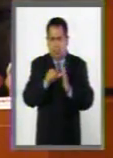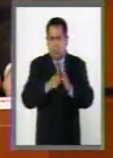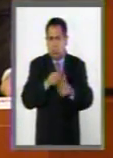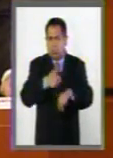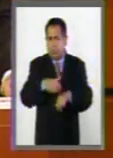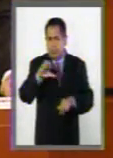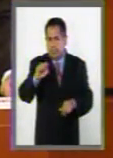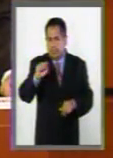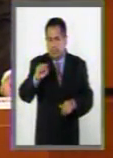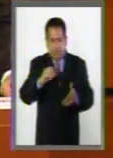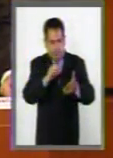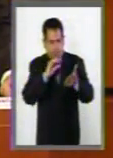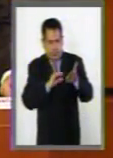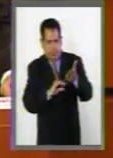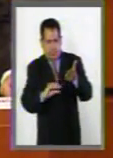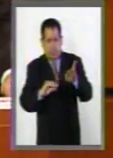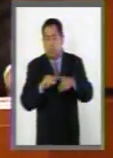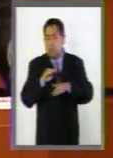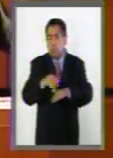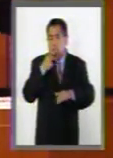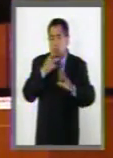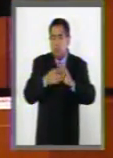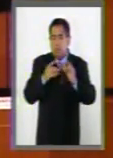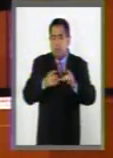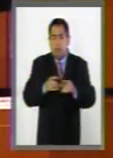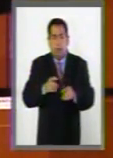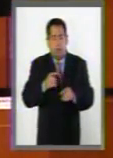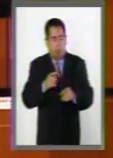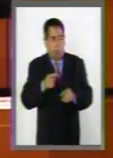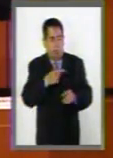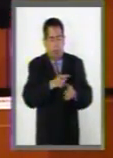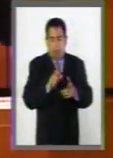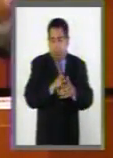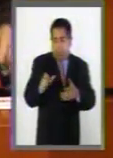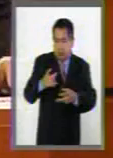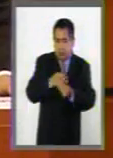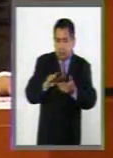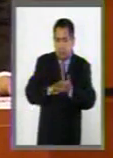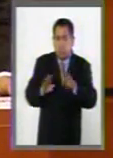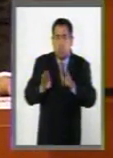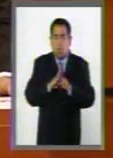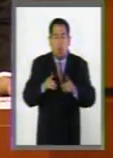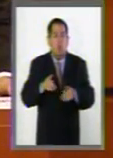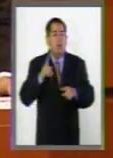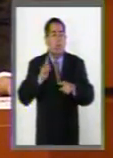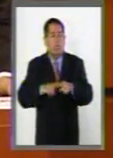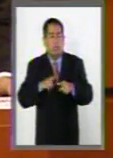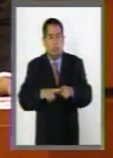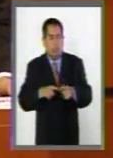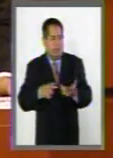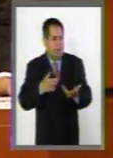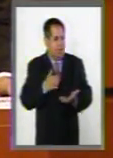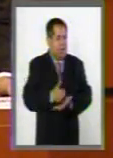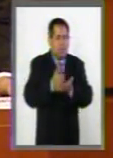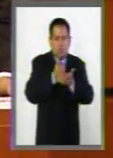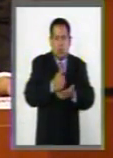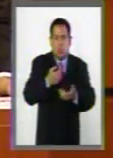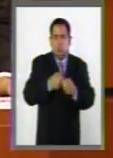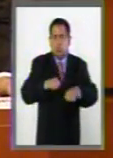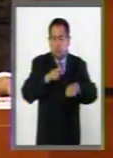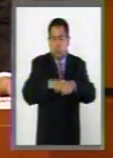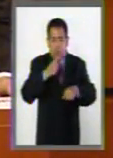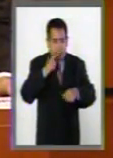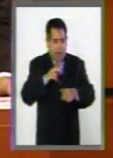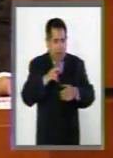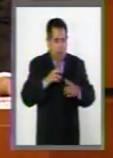y que se refiere el pago a la víctima ofendida podrá aplicarse con cargo al Fondo de Ayuda, Asistencia Social y Reparación